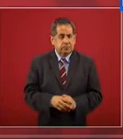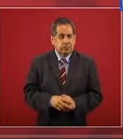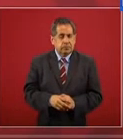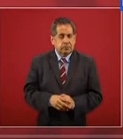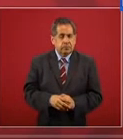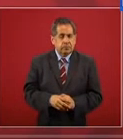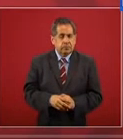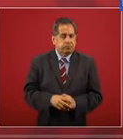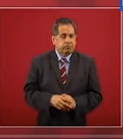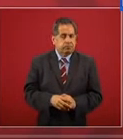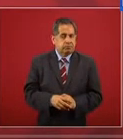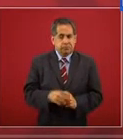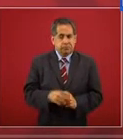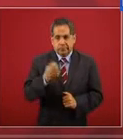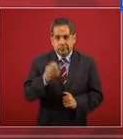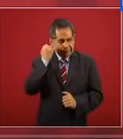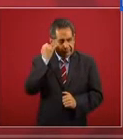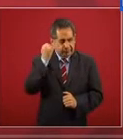idea